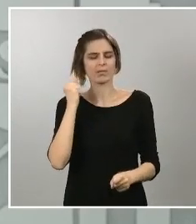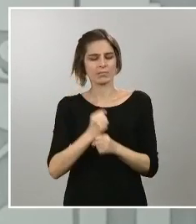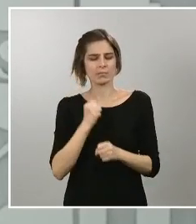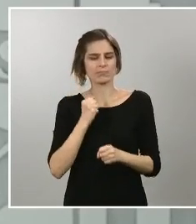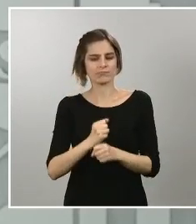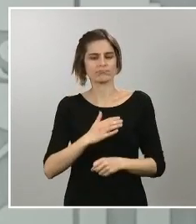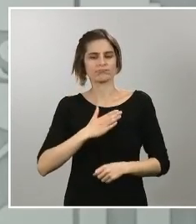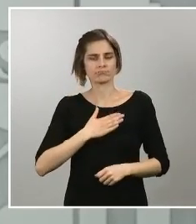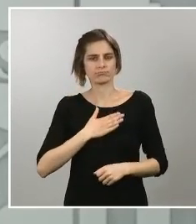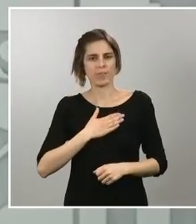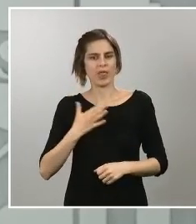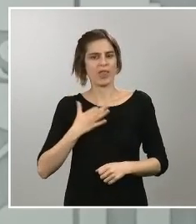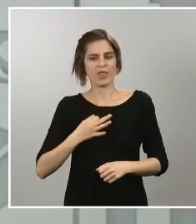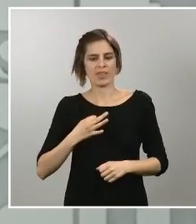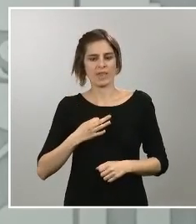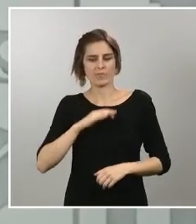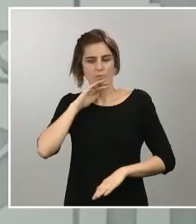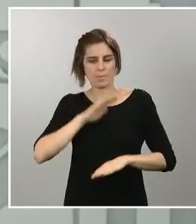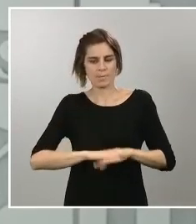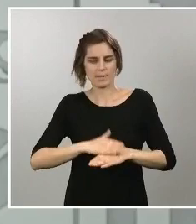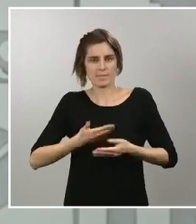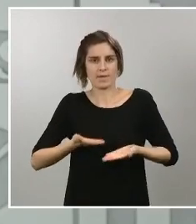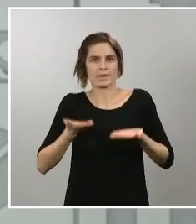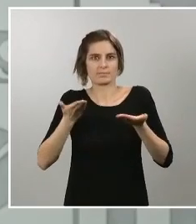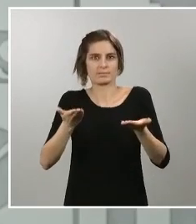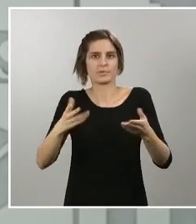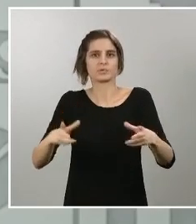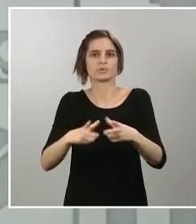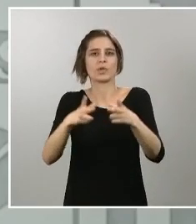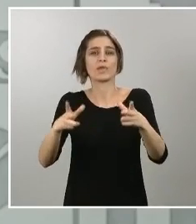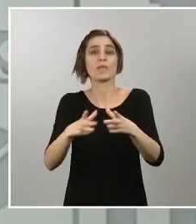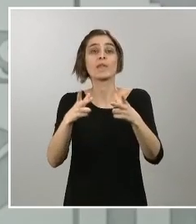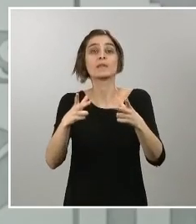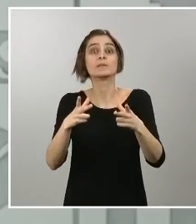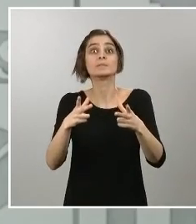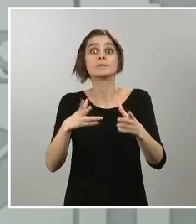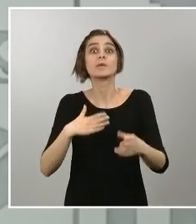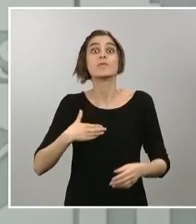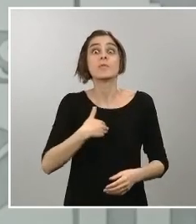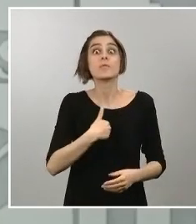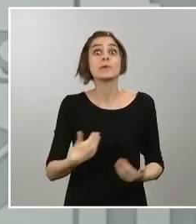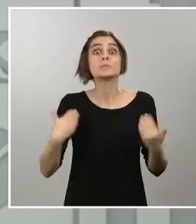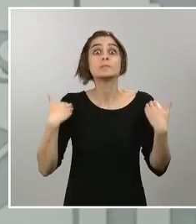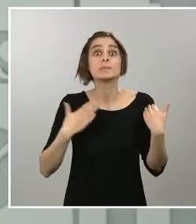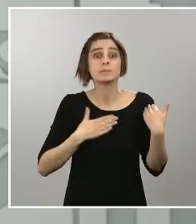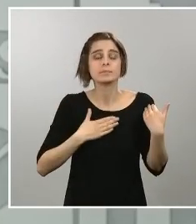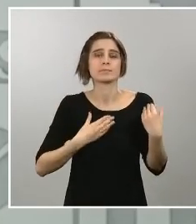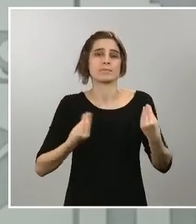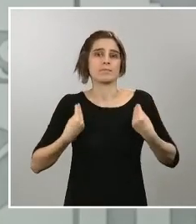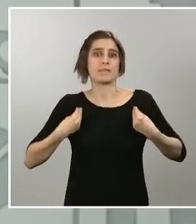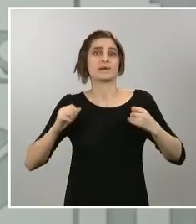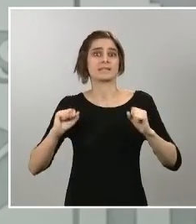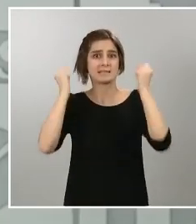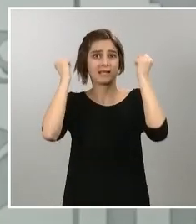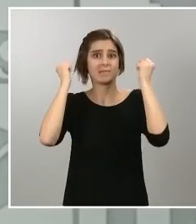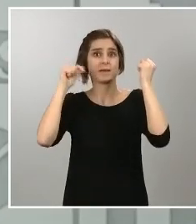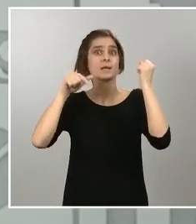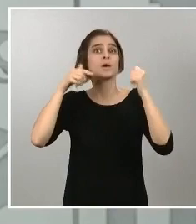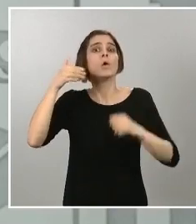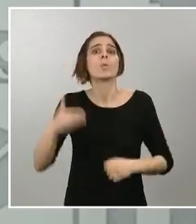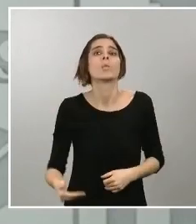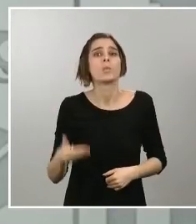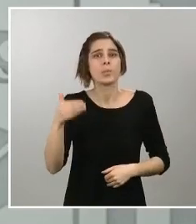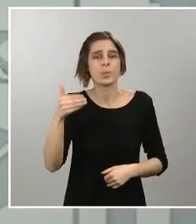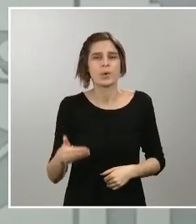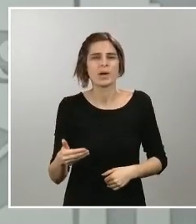conjunto de la sociedad. Esa tarea salva vidas y esto es fundamental porque la incomodidad el